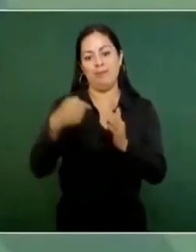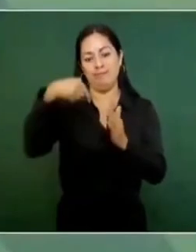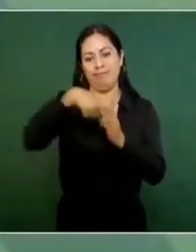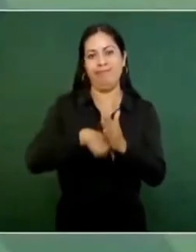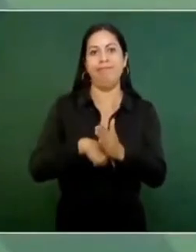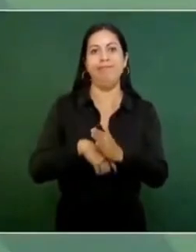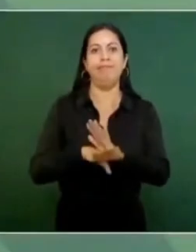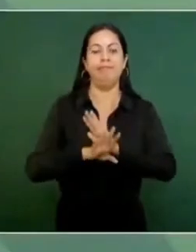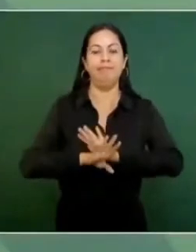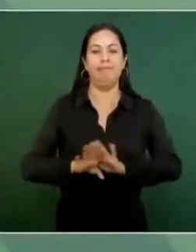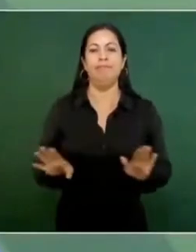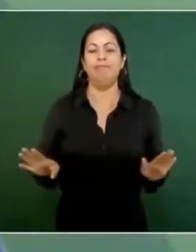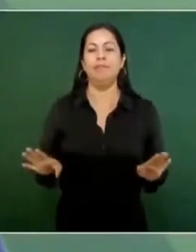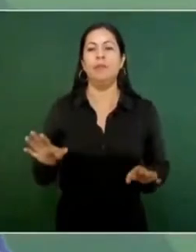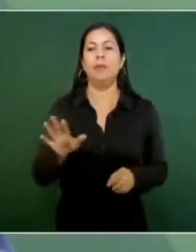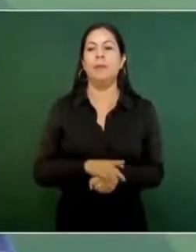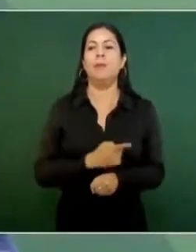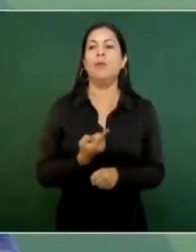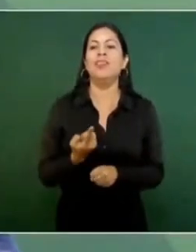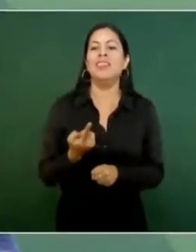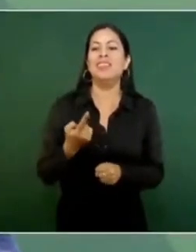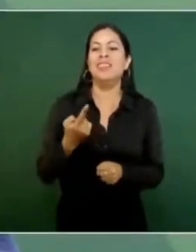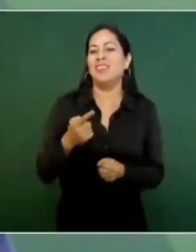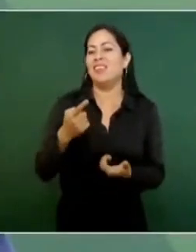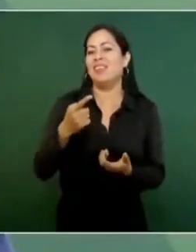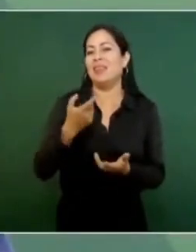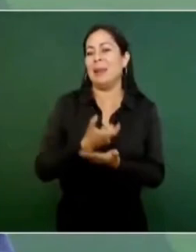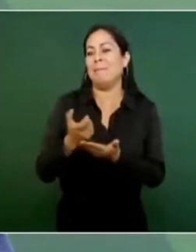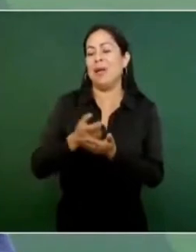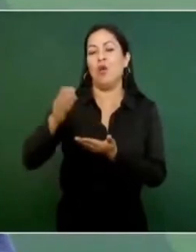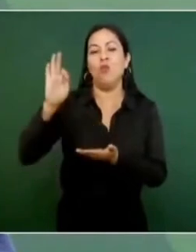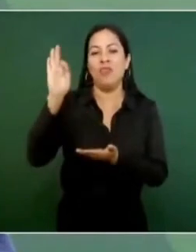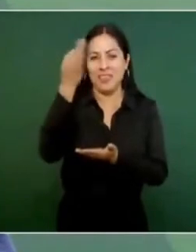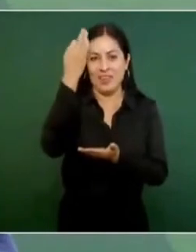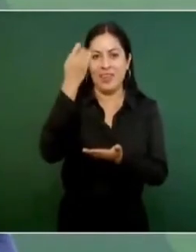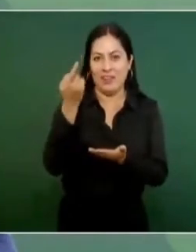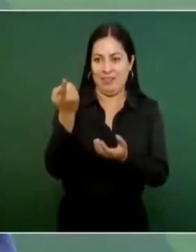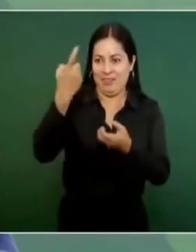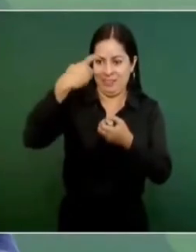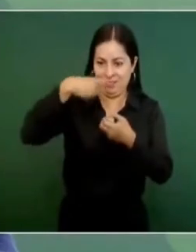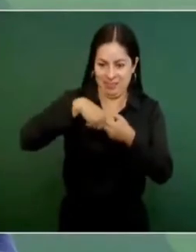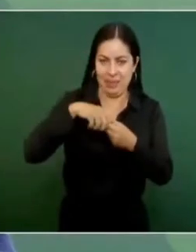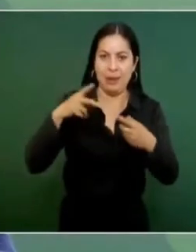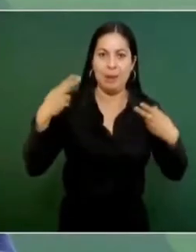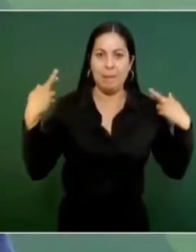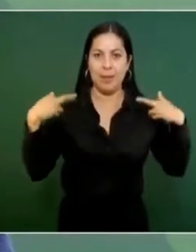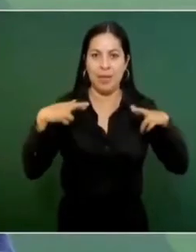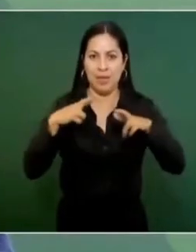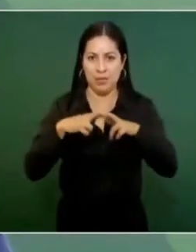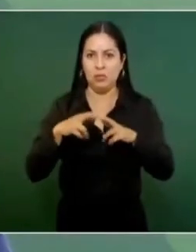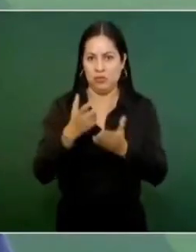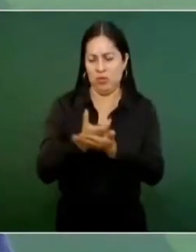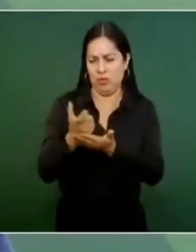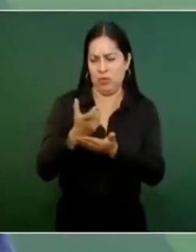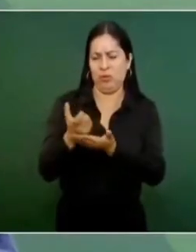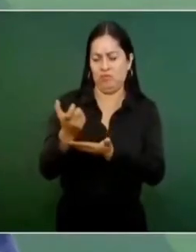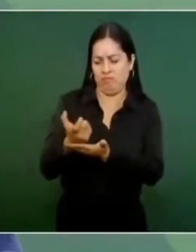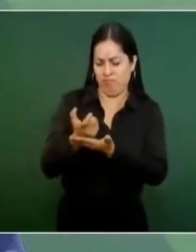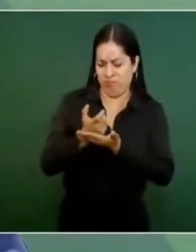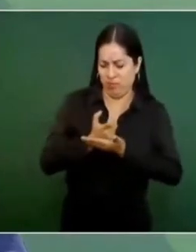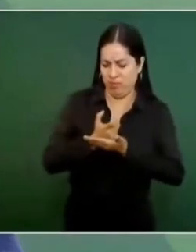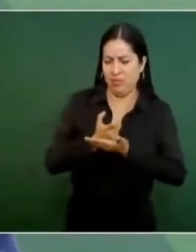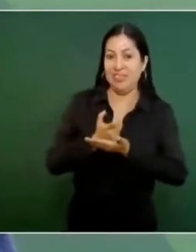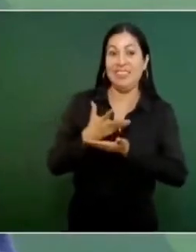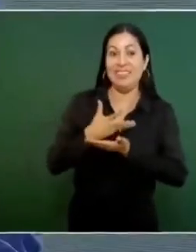porque el que está en la nómina federal, el maestro que cobra en la nómina federal, tiene